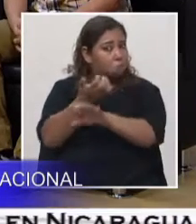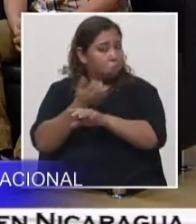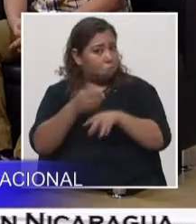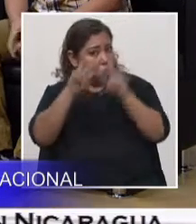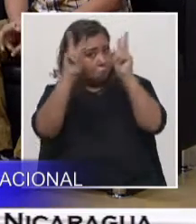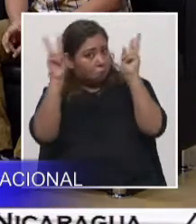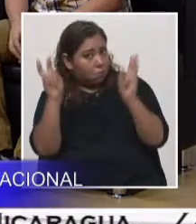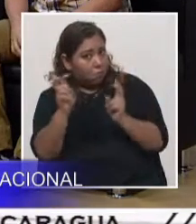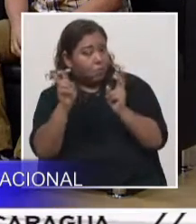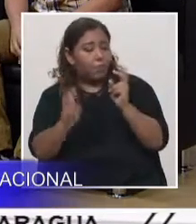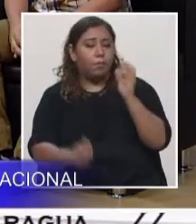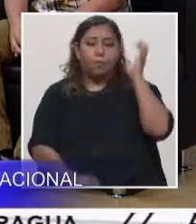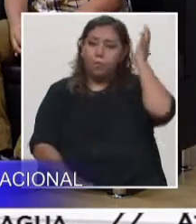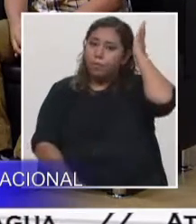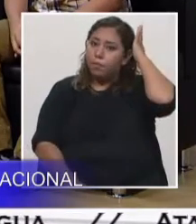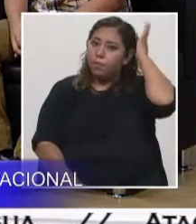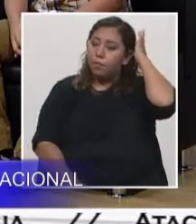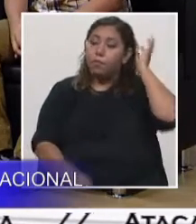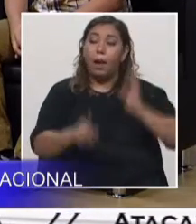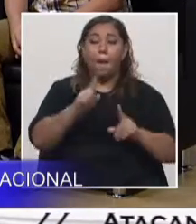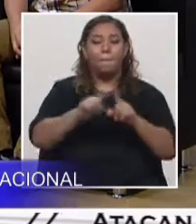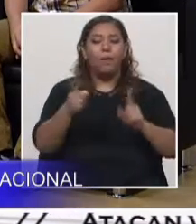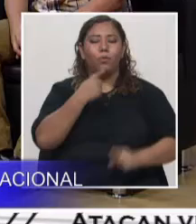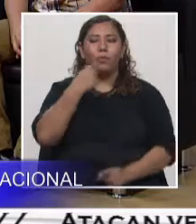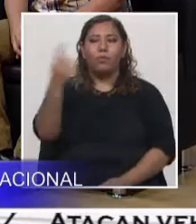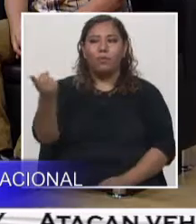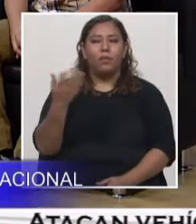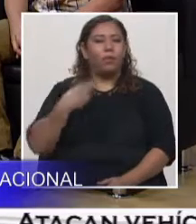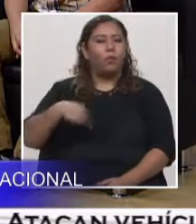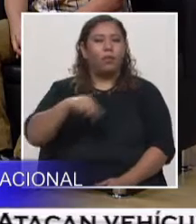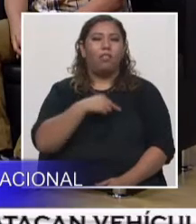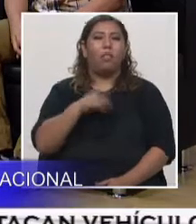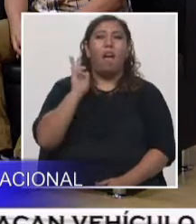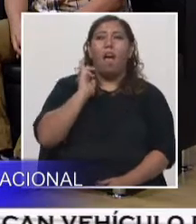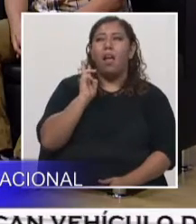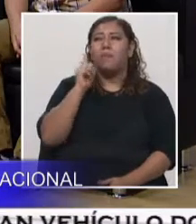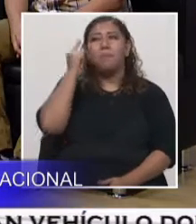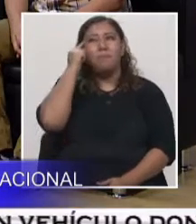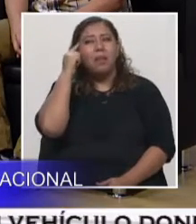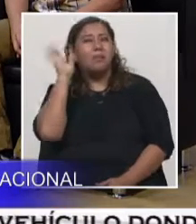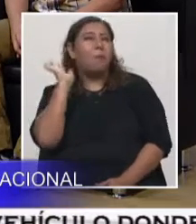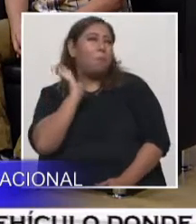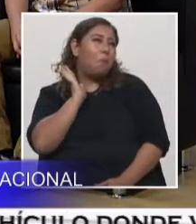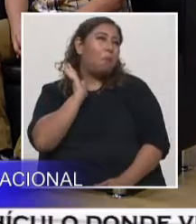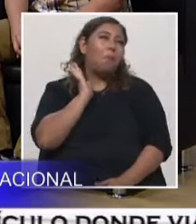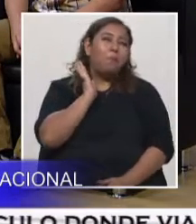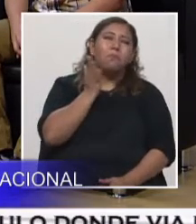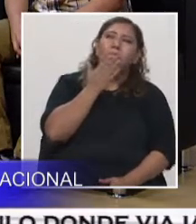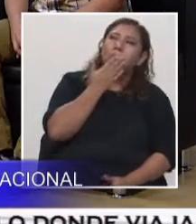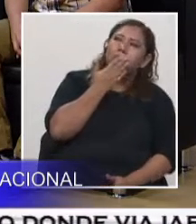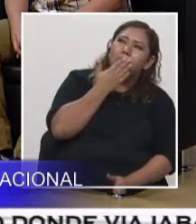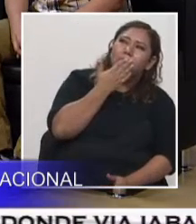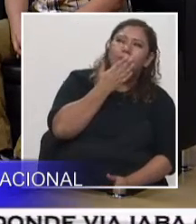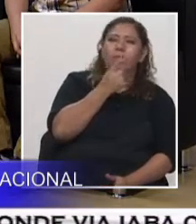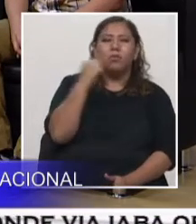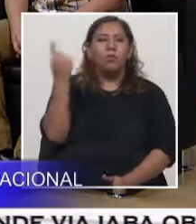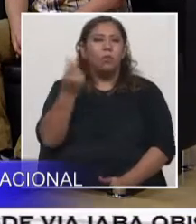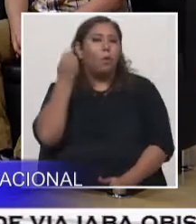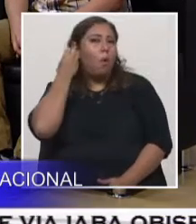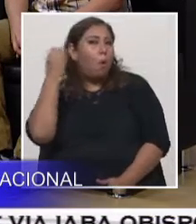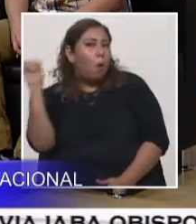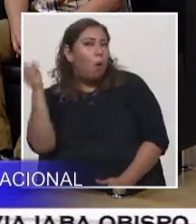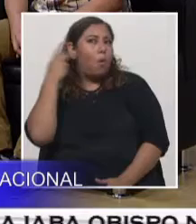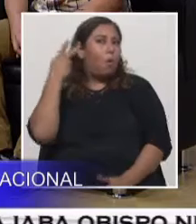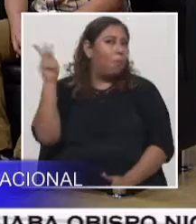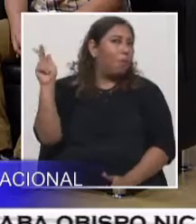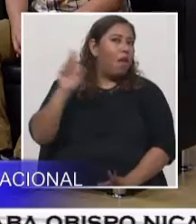Pero como usted dijo, lo hemos satanizado el tema y entonces lo manejamos solo que el oro y la plata, que son los minerales y minerales,